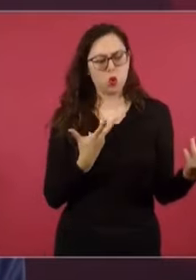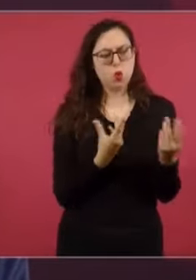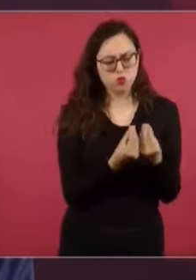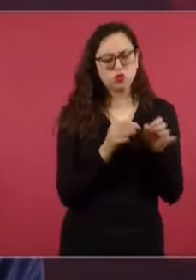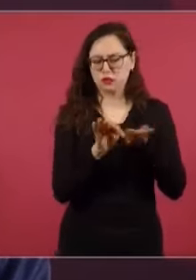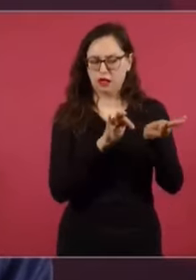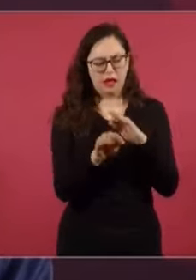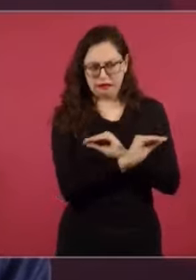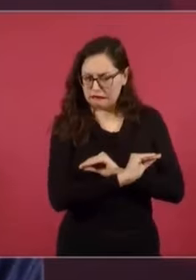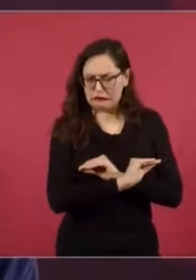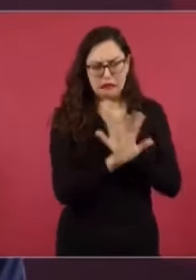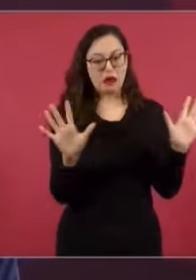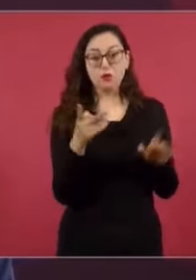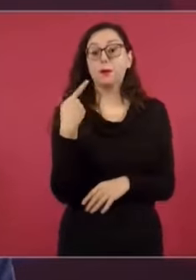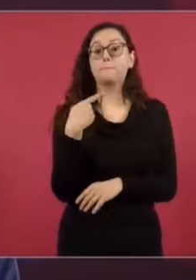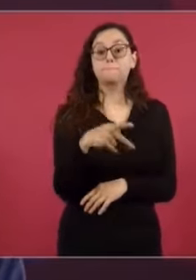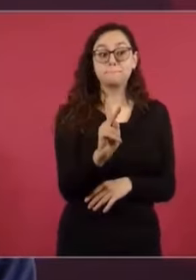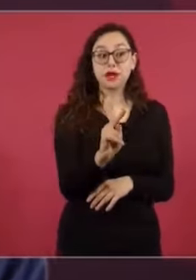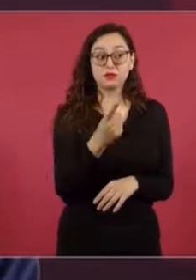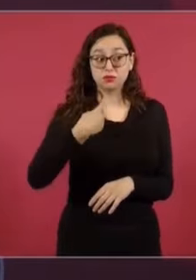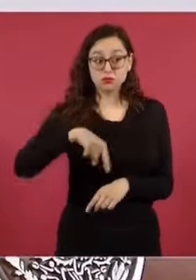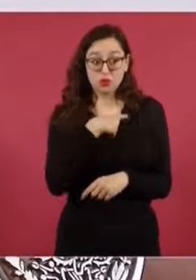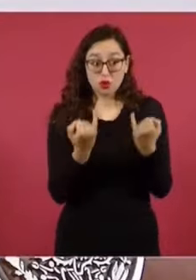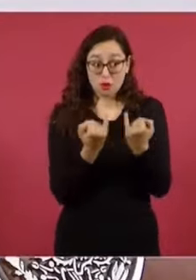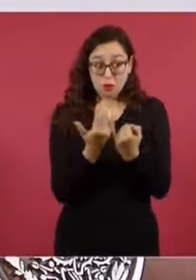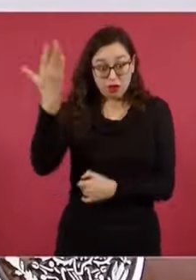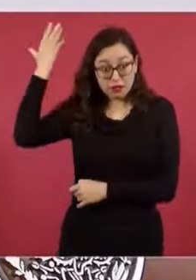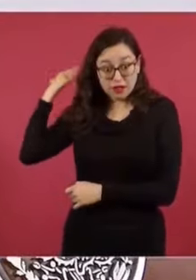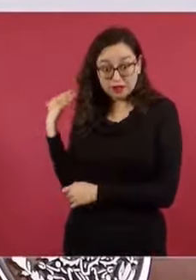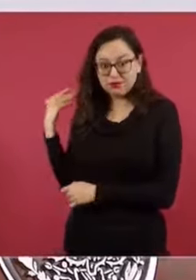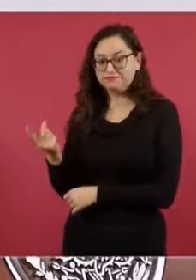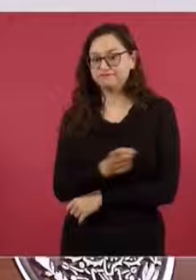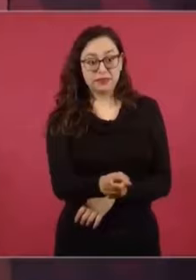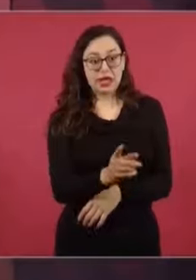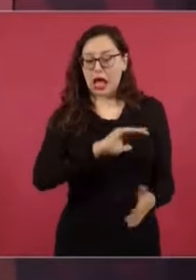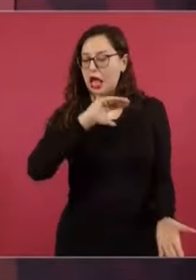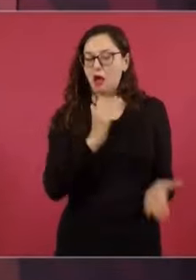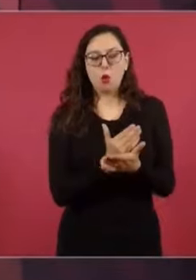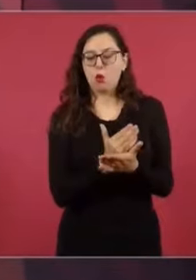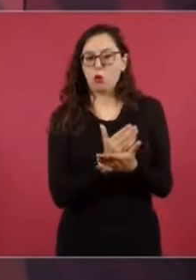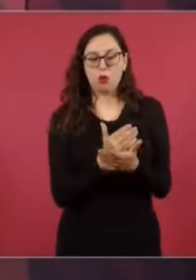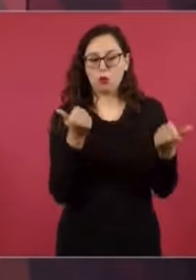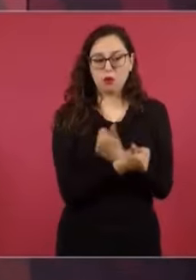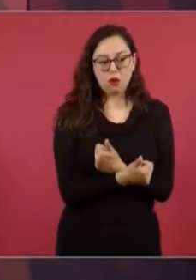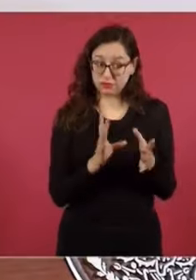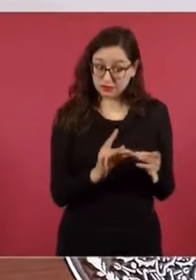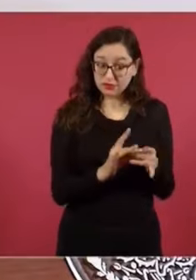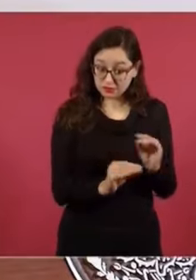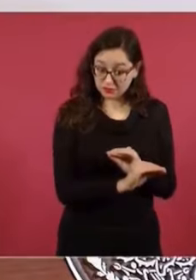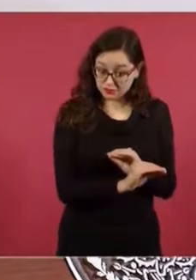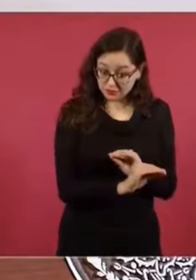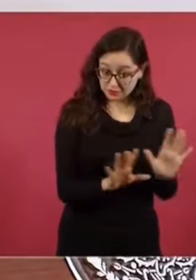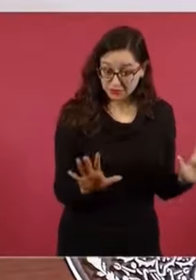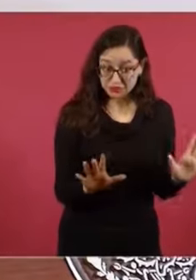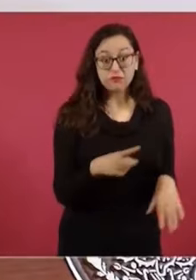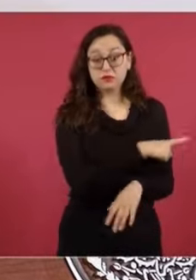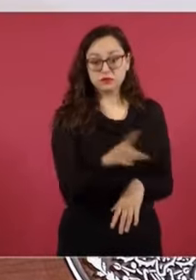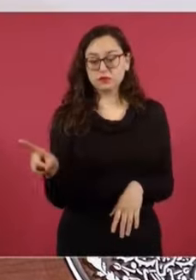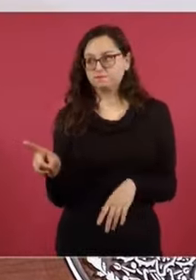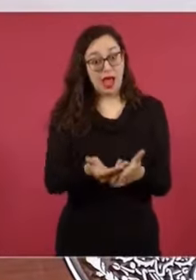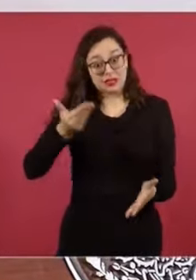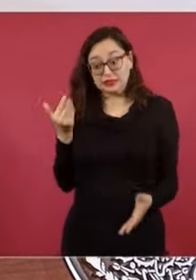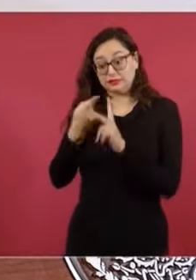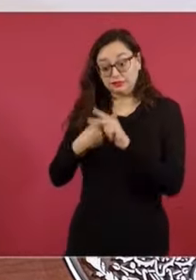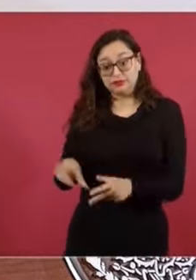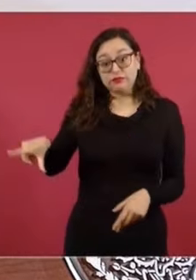aclararles que nosotros no vamos a hacerle favores a nadie, que no va a haber influyentismo. Y lo registraron todos.